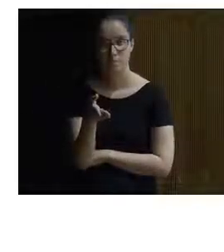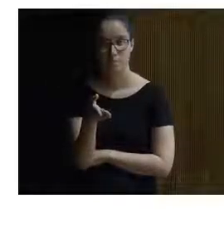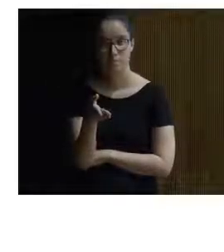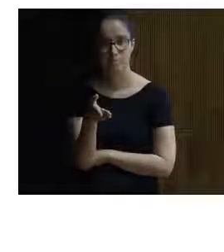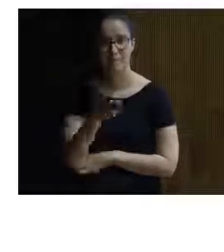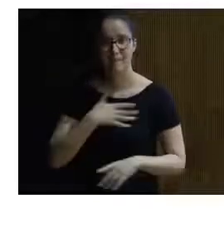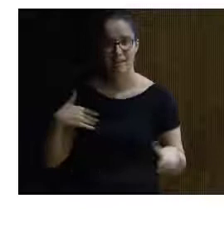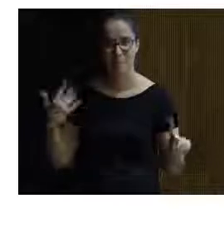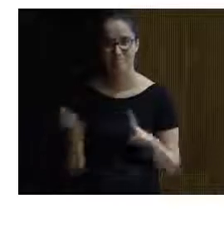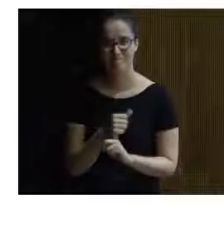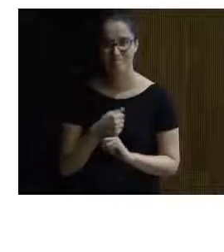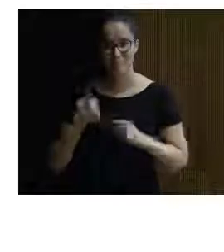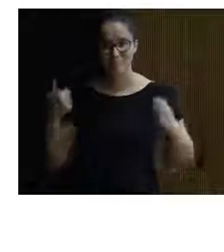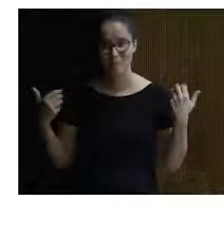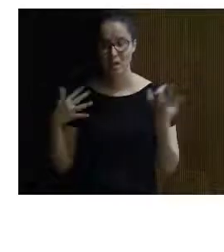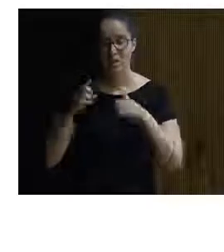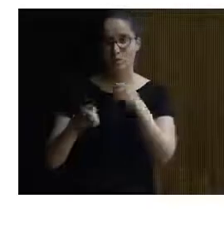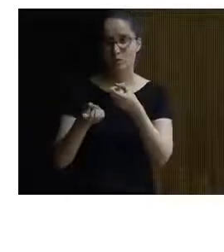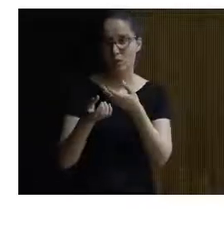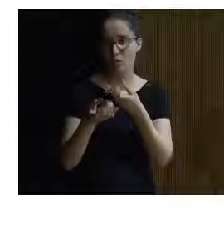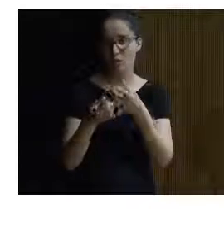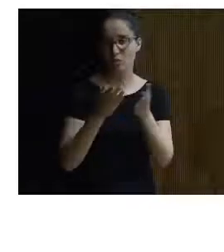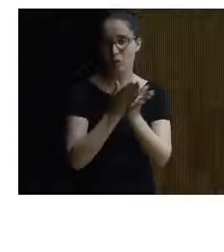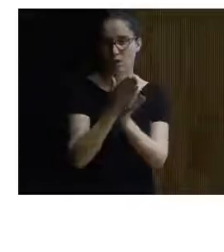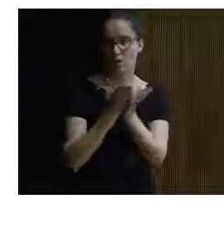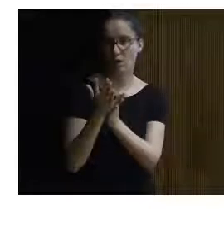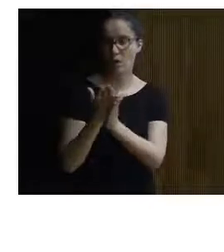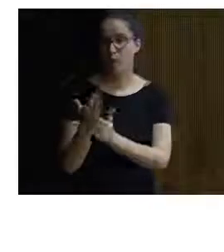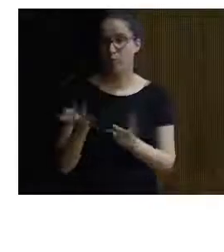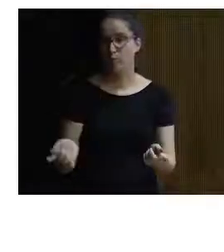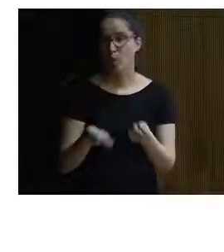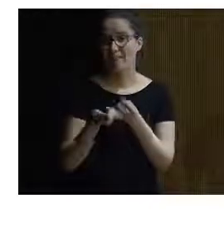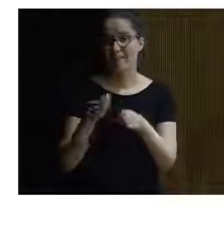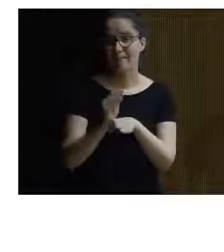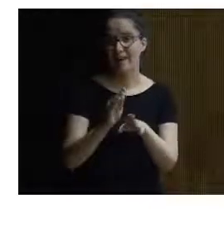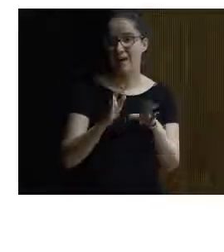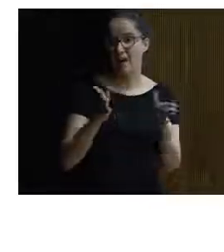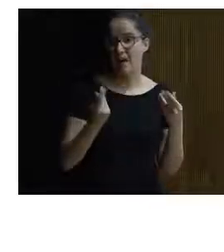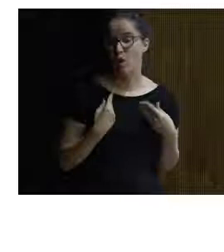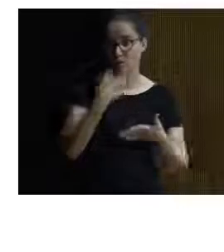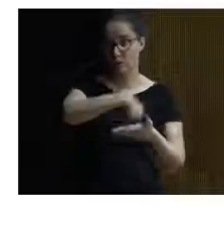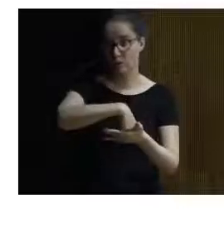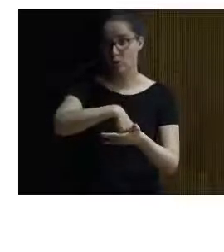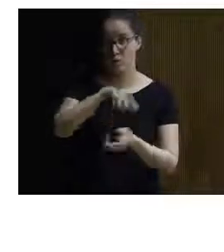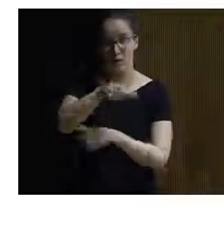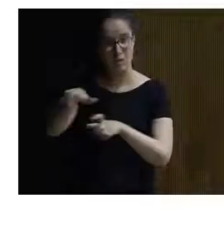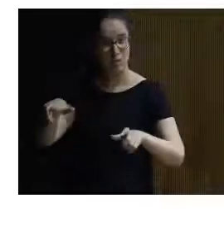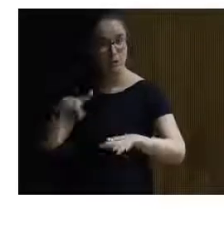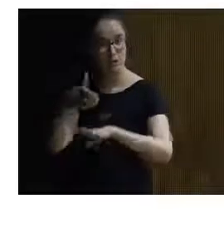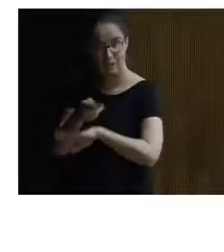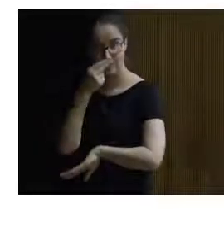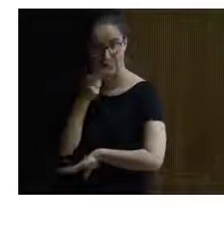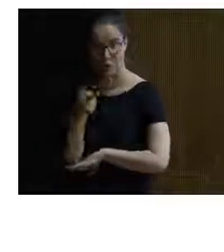encontrar. Luego os contaré porque tenemos la opción de publicar alojamiento tanto para los establecimientos como para las personas que van a